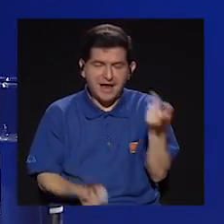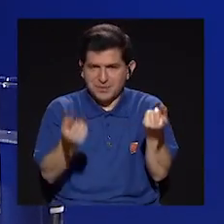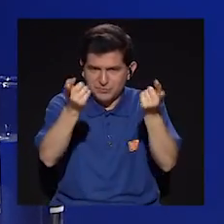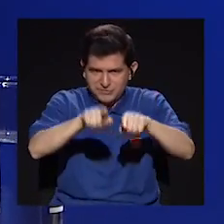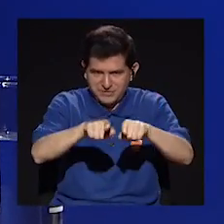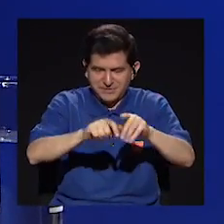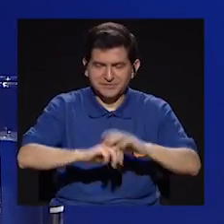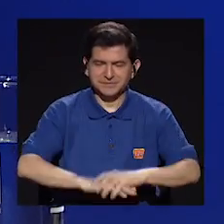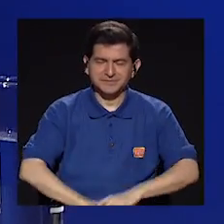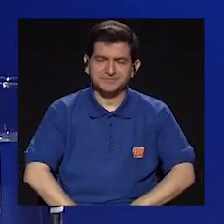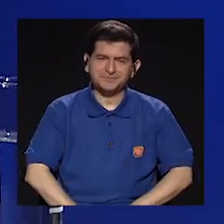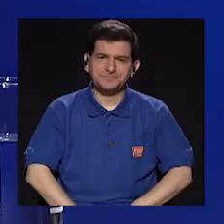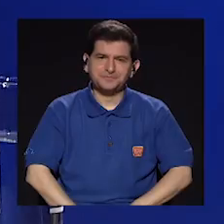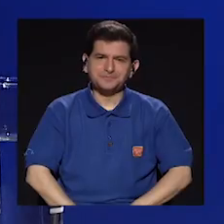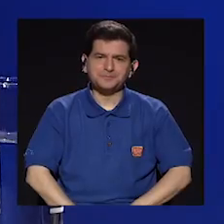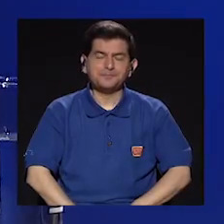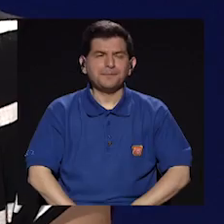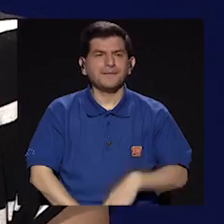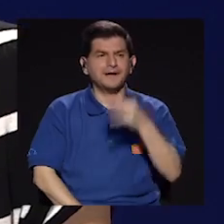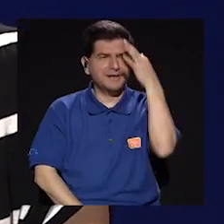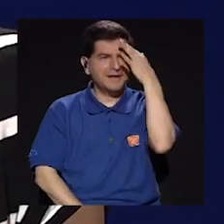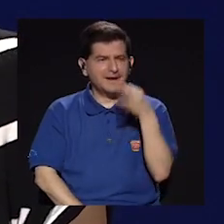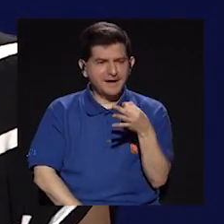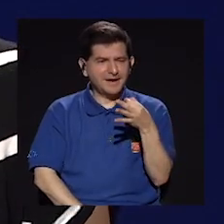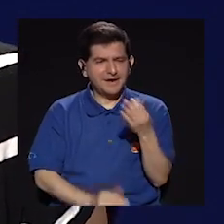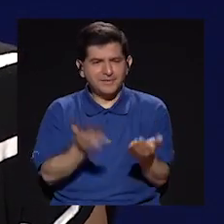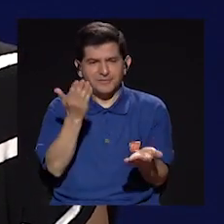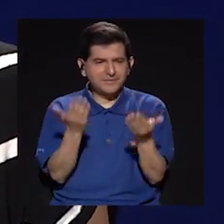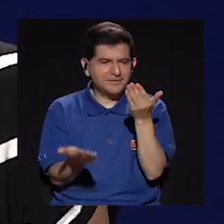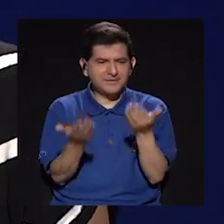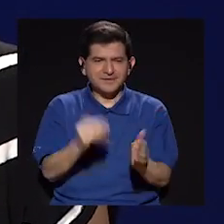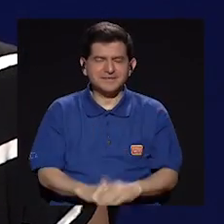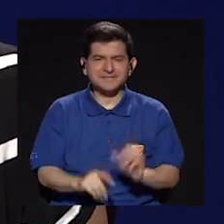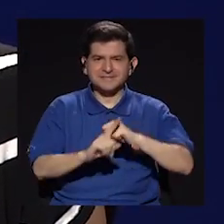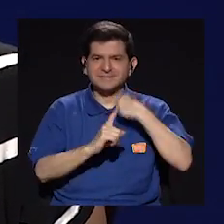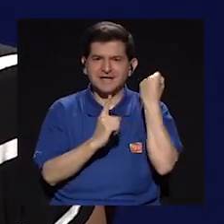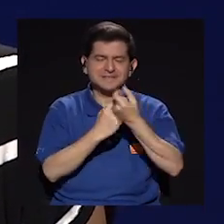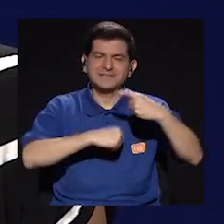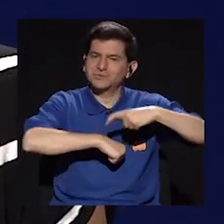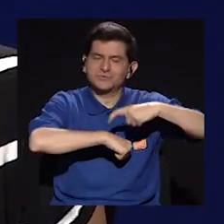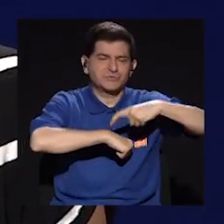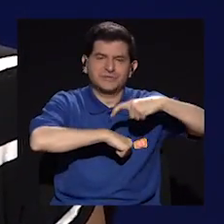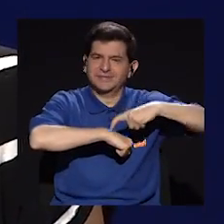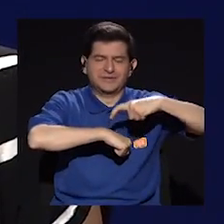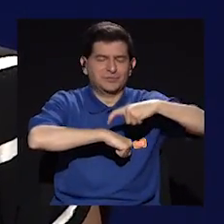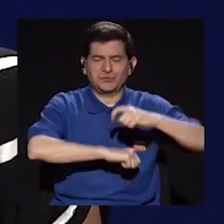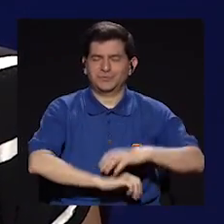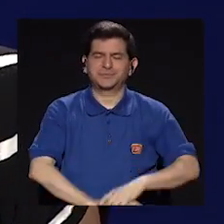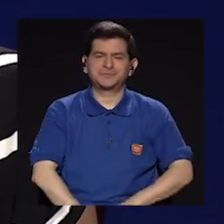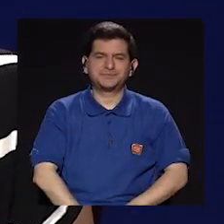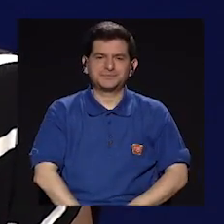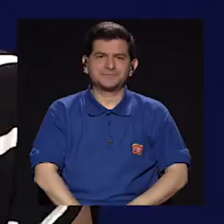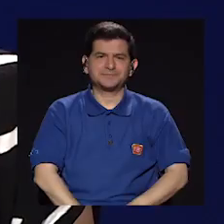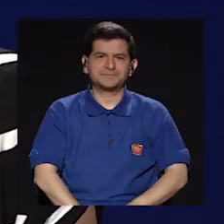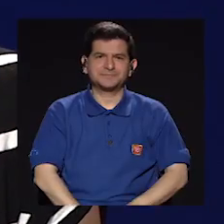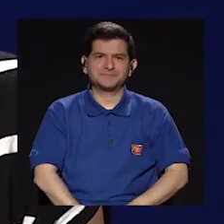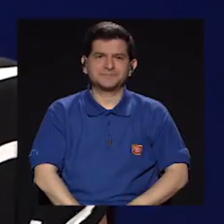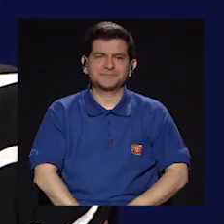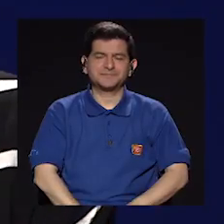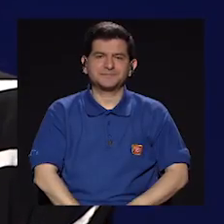y ahora con Medea. Creo que es algo, es una cuestión de tiempo, porque